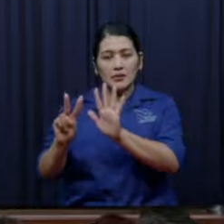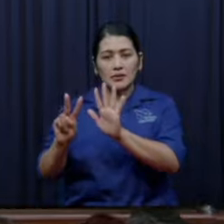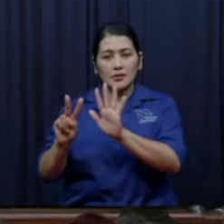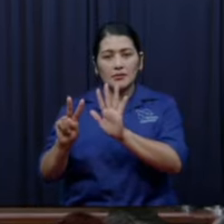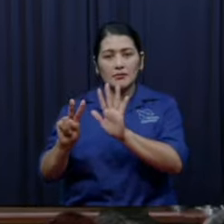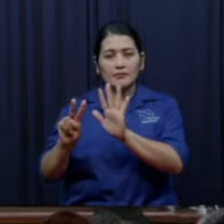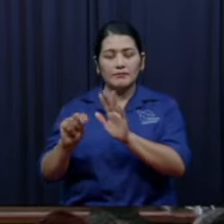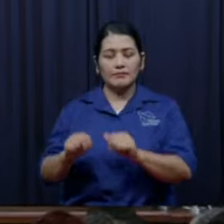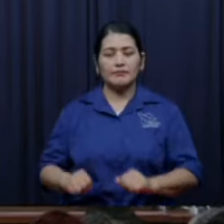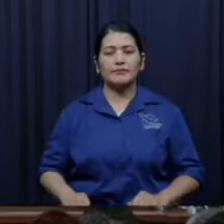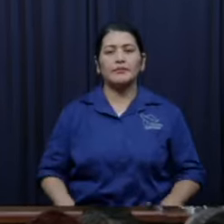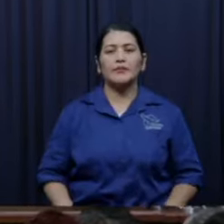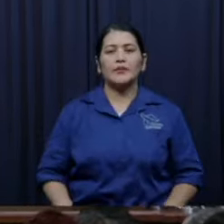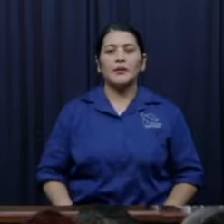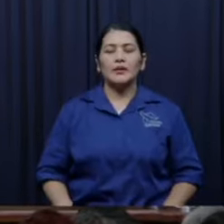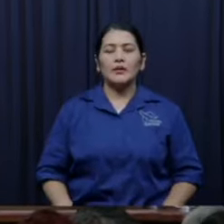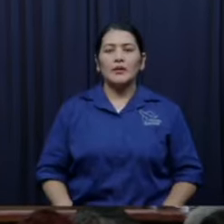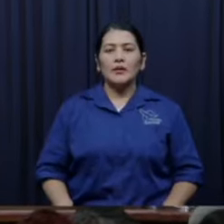que es su primer hijo